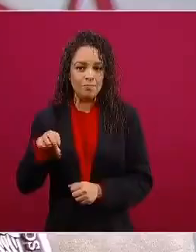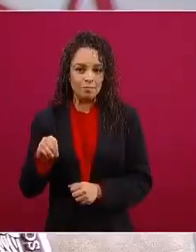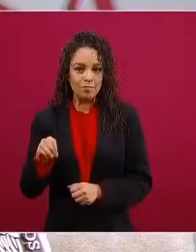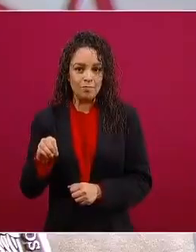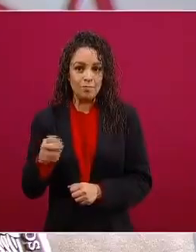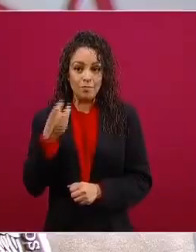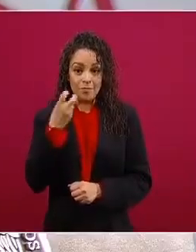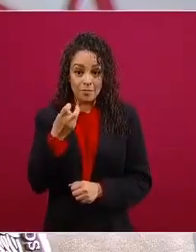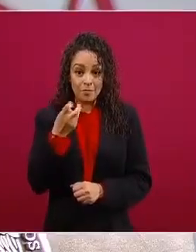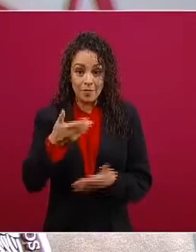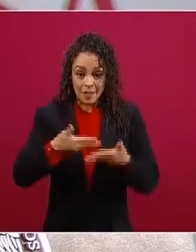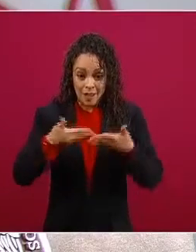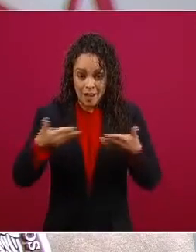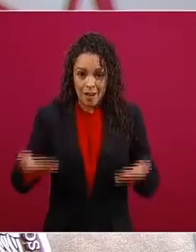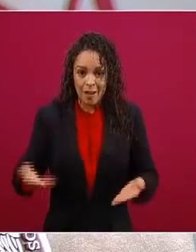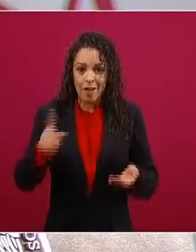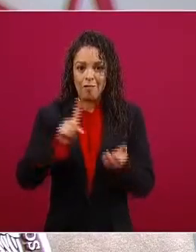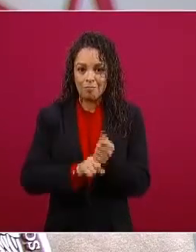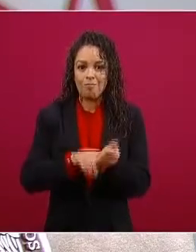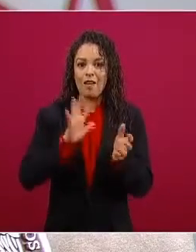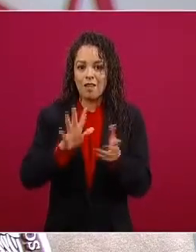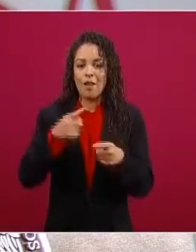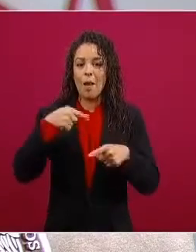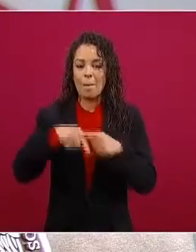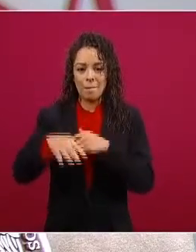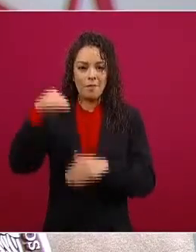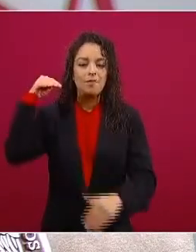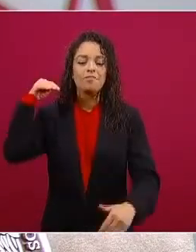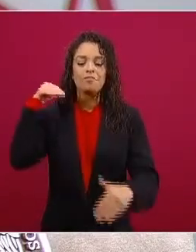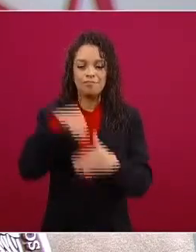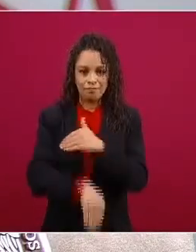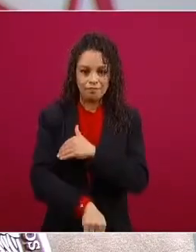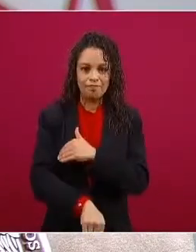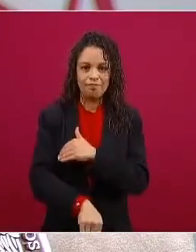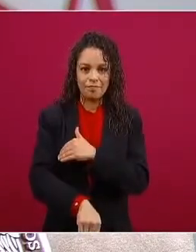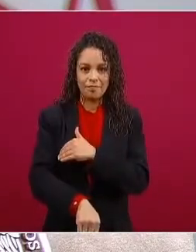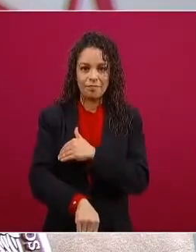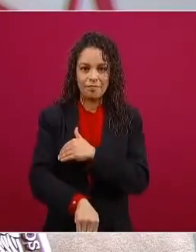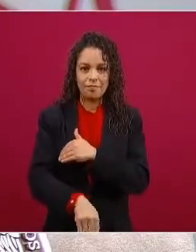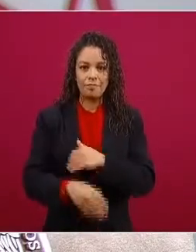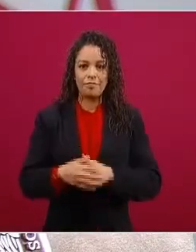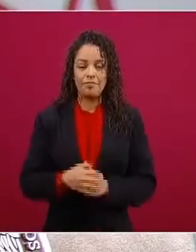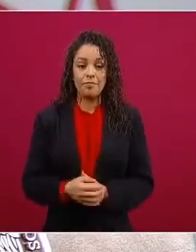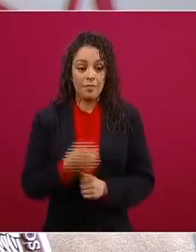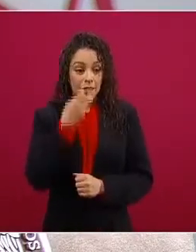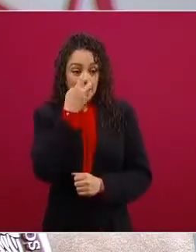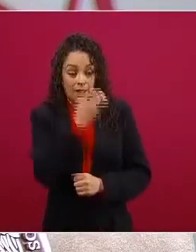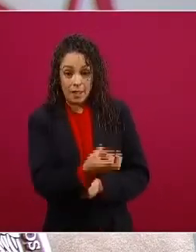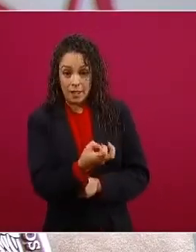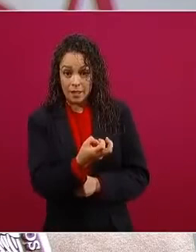fracasando eso es lo que llevó a la crisis de México